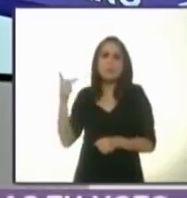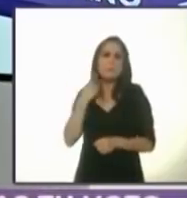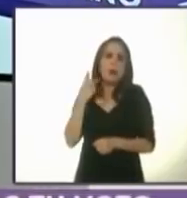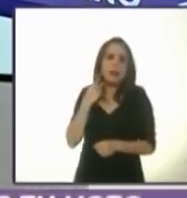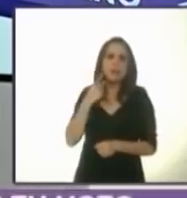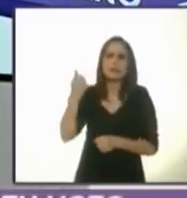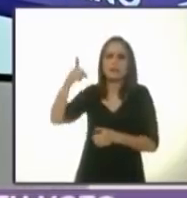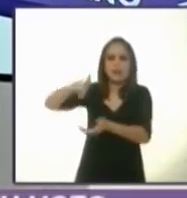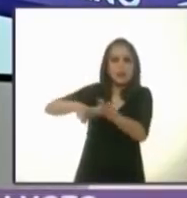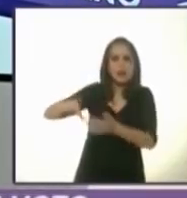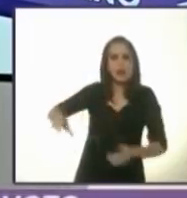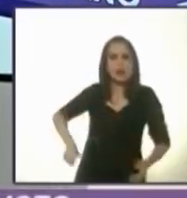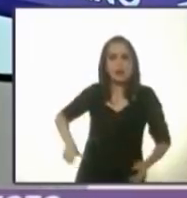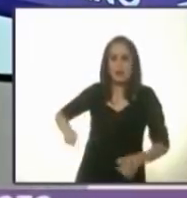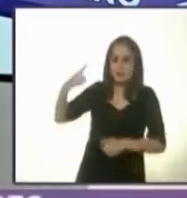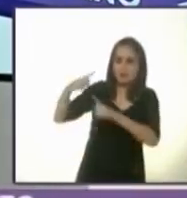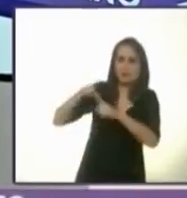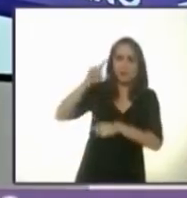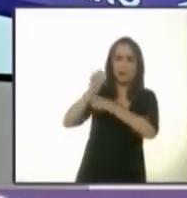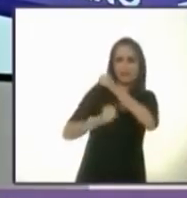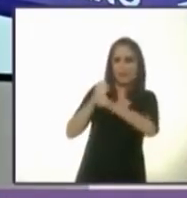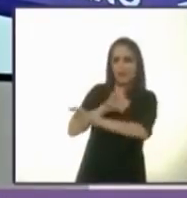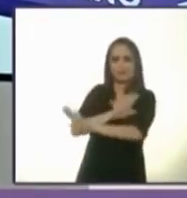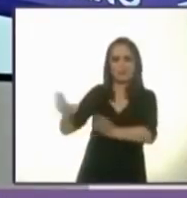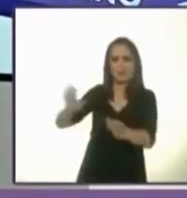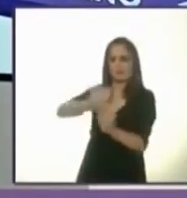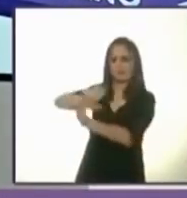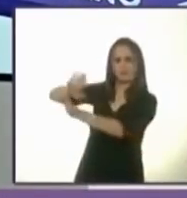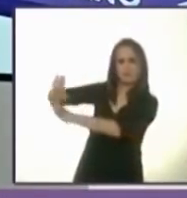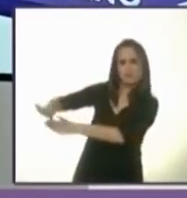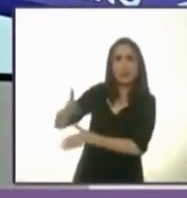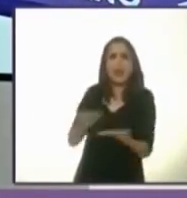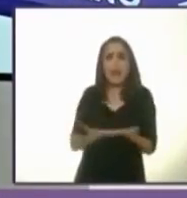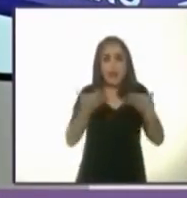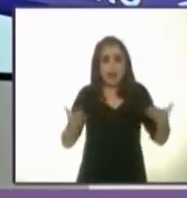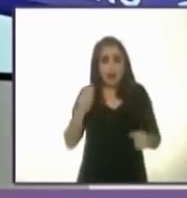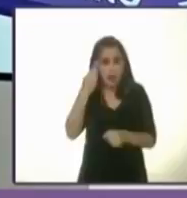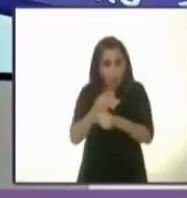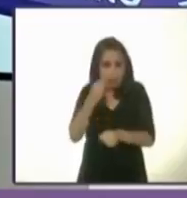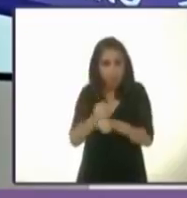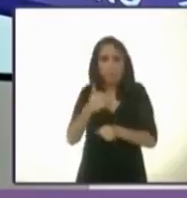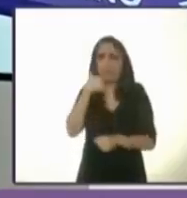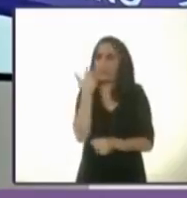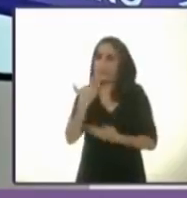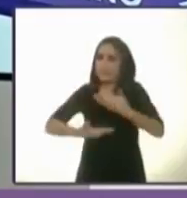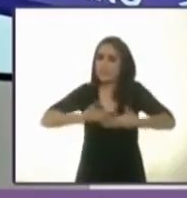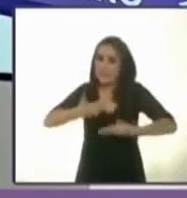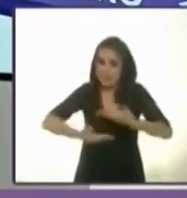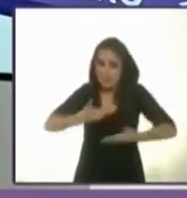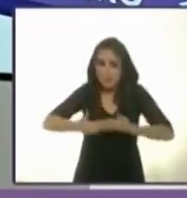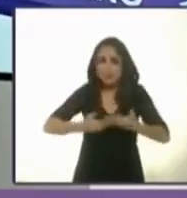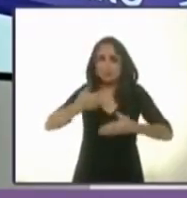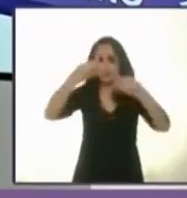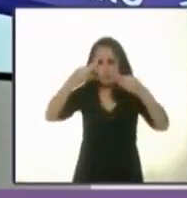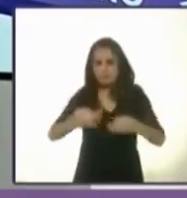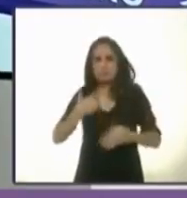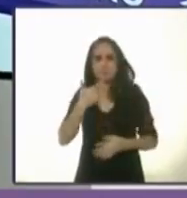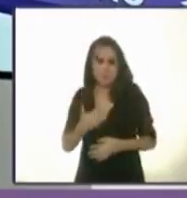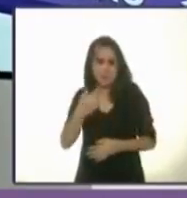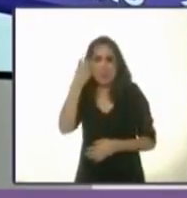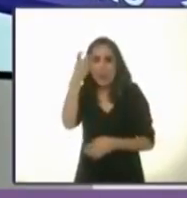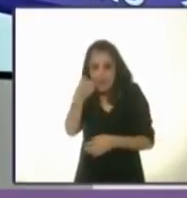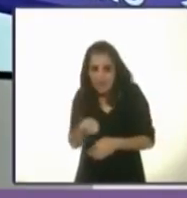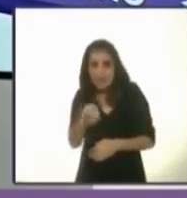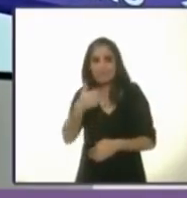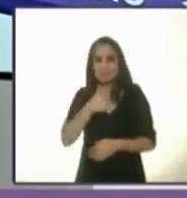gobiernos de los últimos 20 años y vamos a aplicar cabalmente todas las disposiciones de servicio civil de carrera. Esa es la